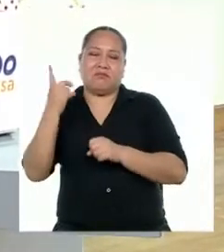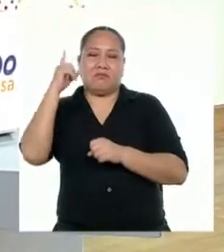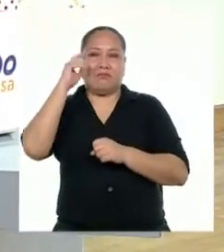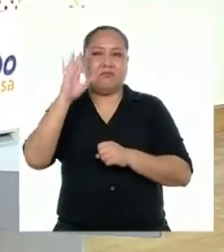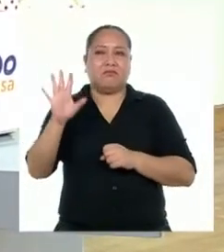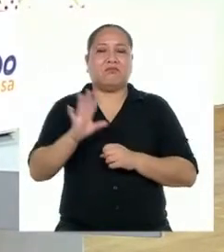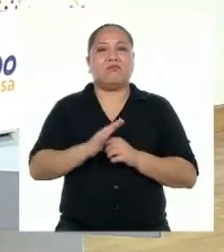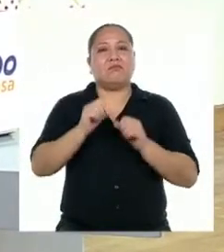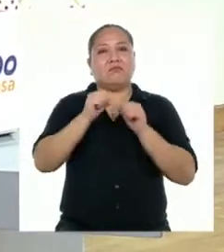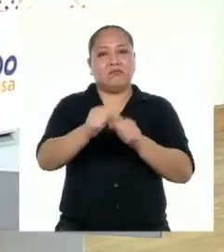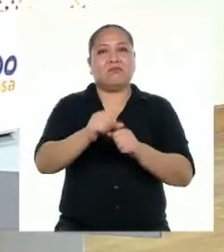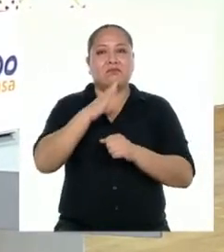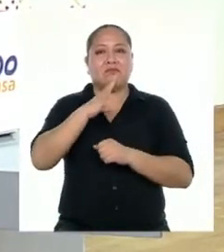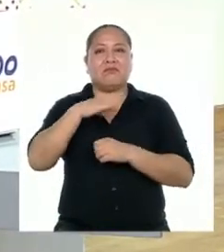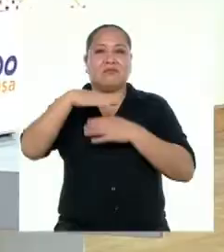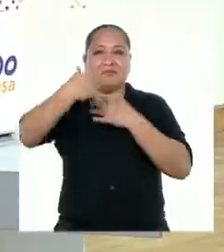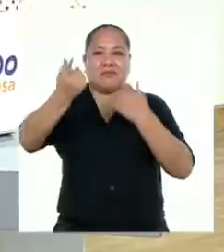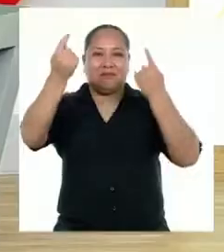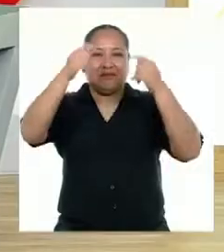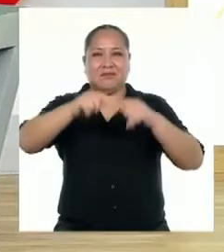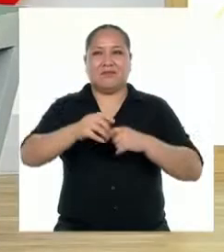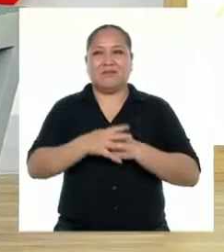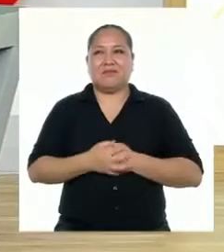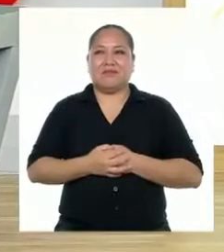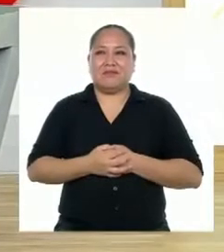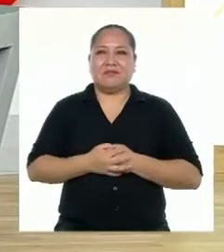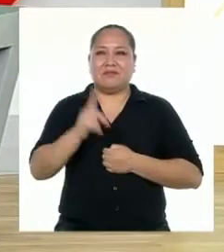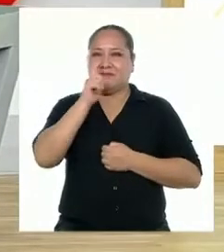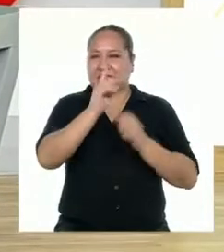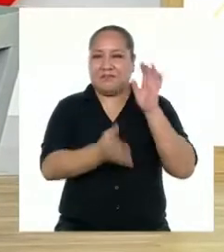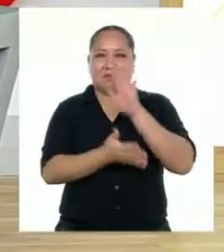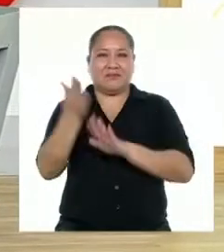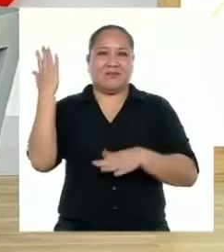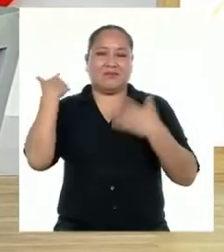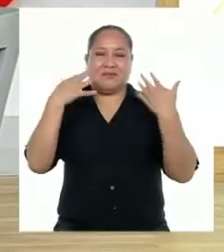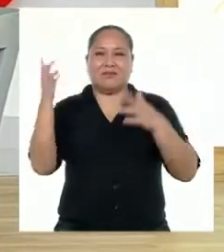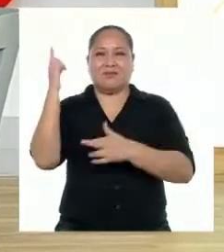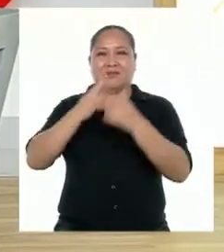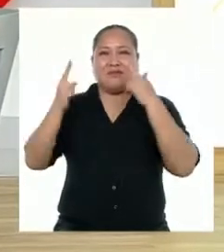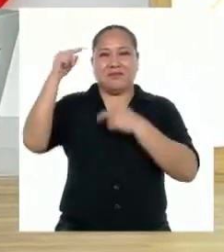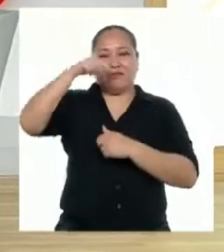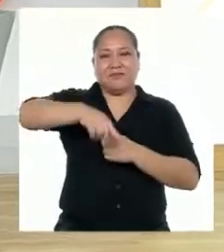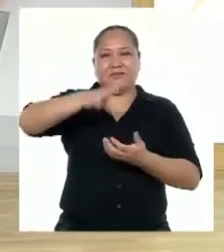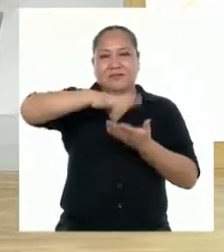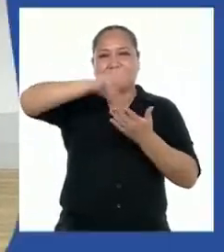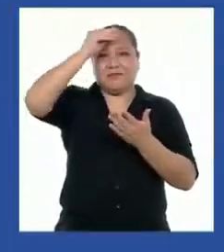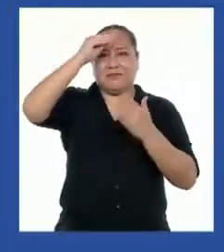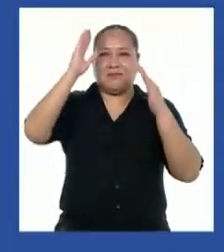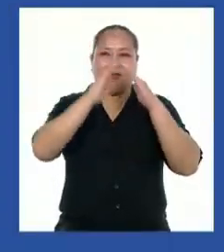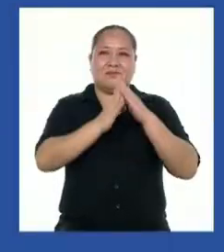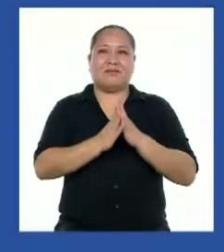sigamos hablando de eso después de la pausa. No se vayan, que ya regresamos con Aprendo en Casa.